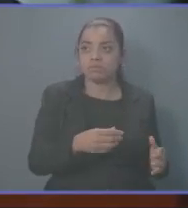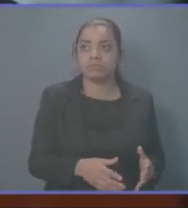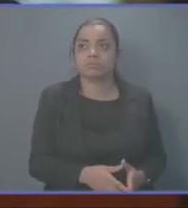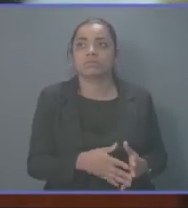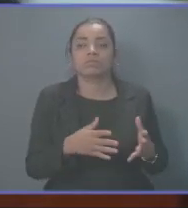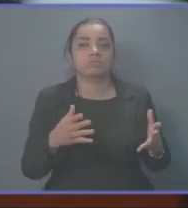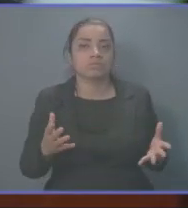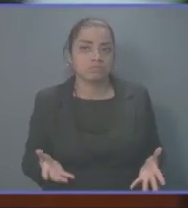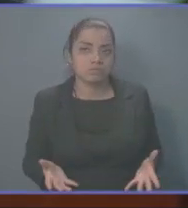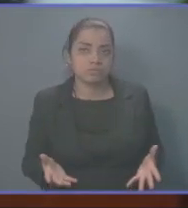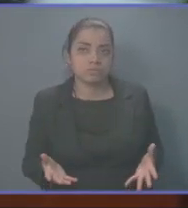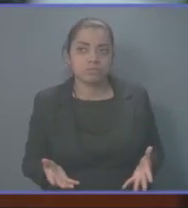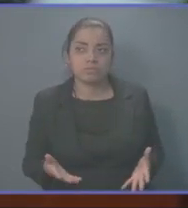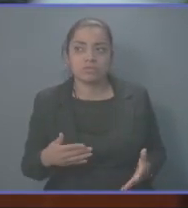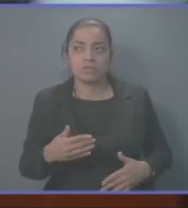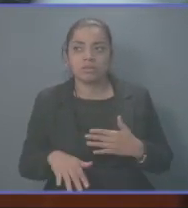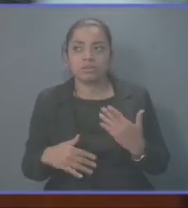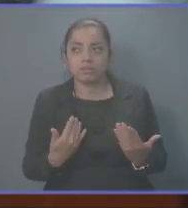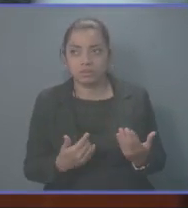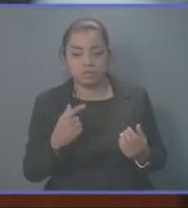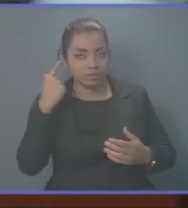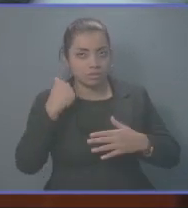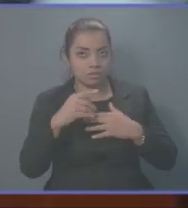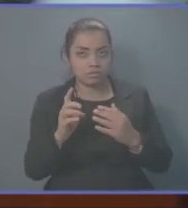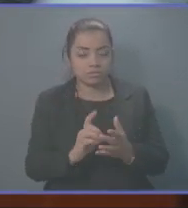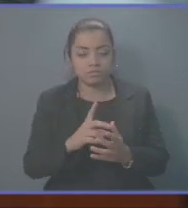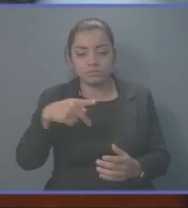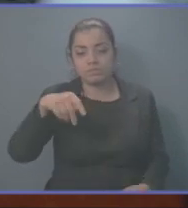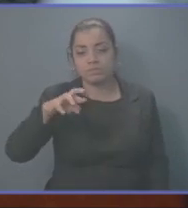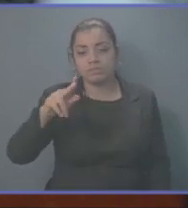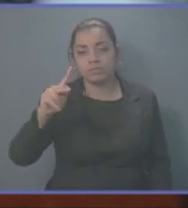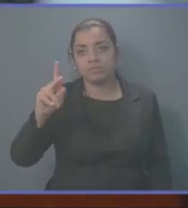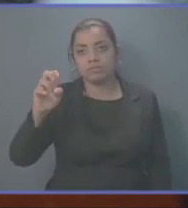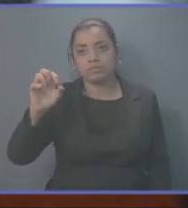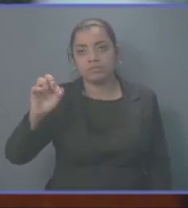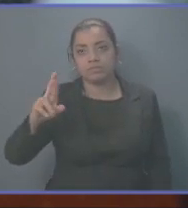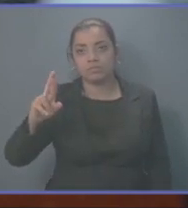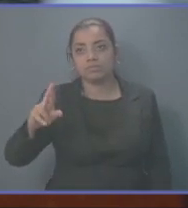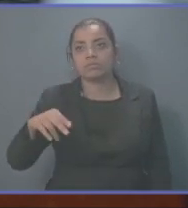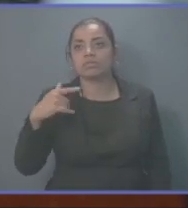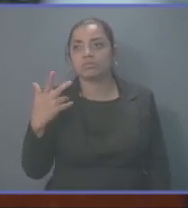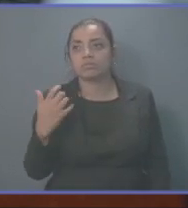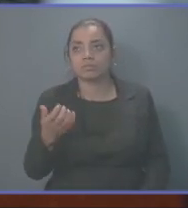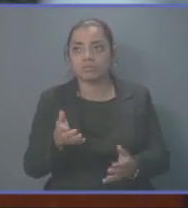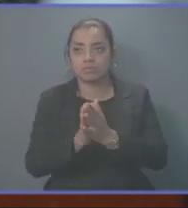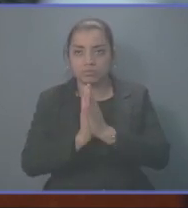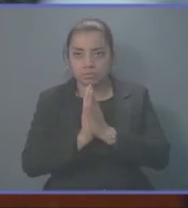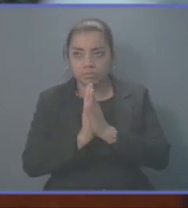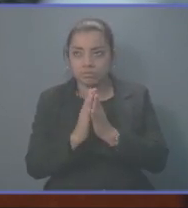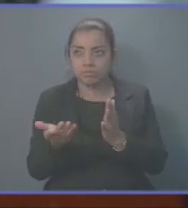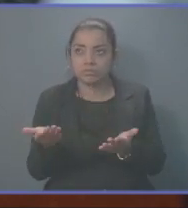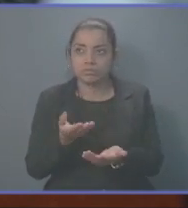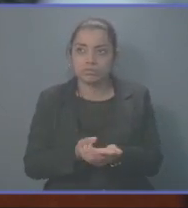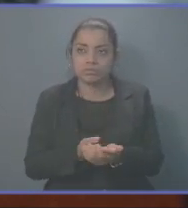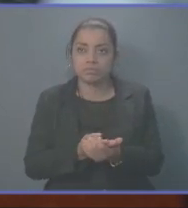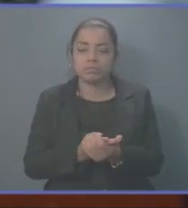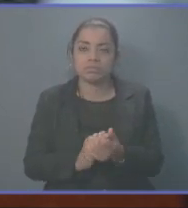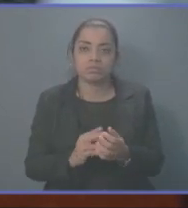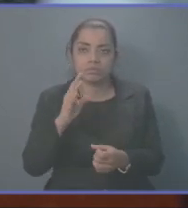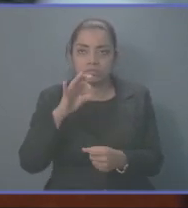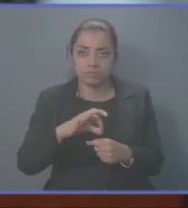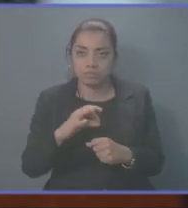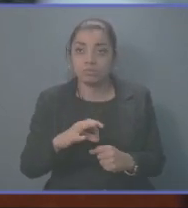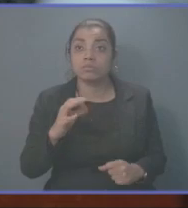Entonces, creo que si el diputado Parker lo tiene a bien, yo le pediría que lo vuelva a someter a consideración, porque